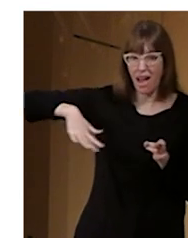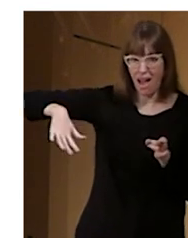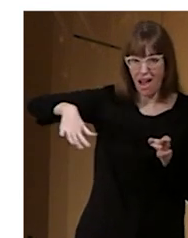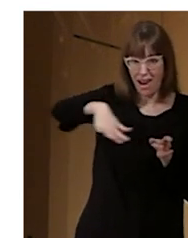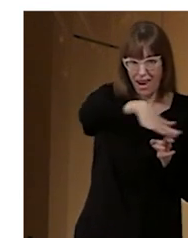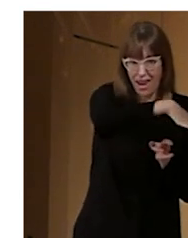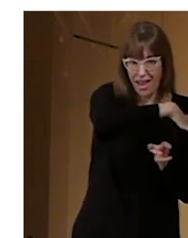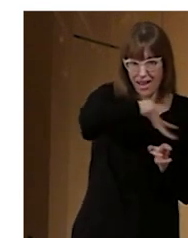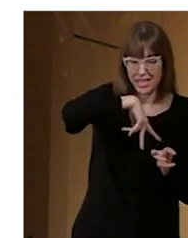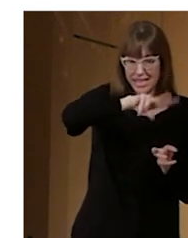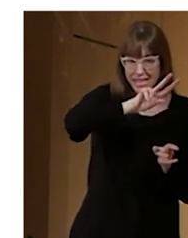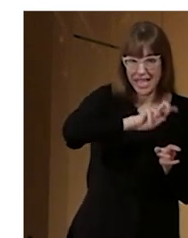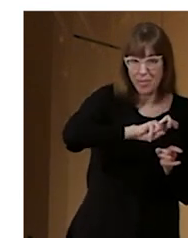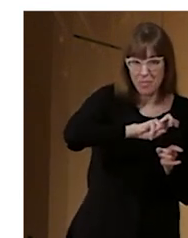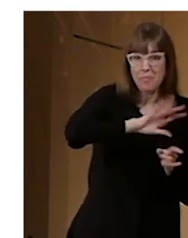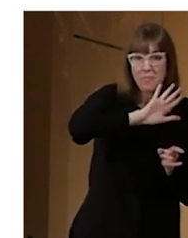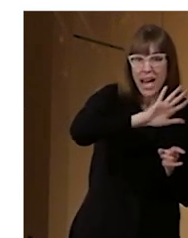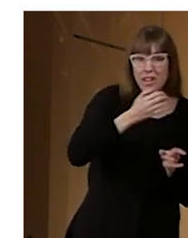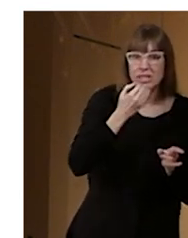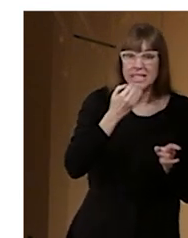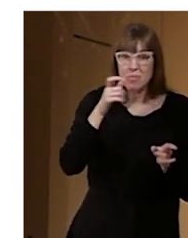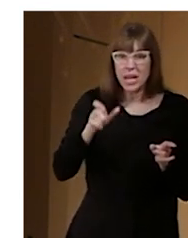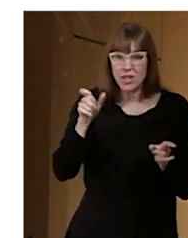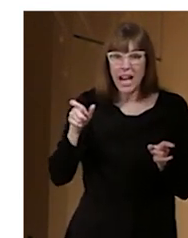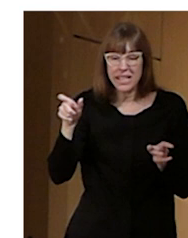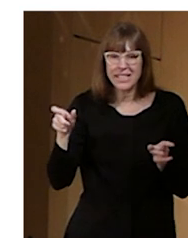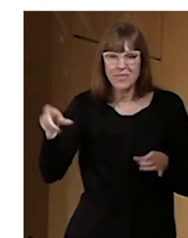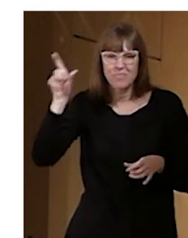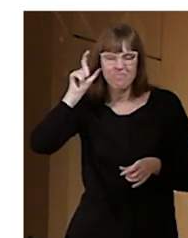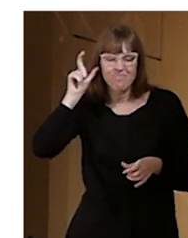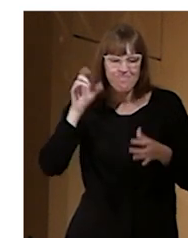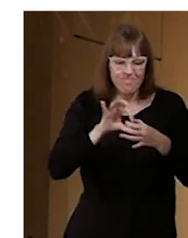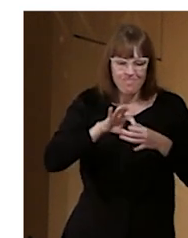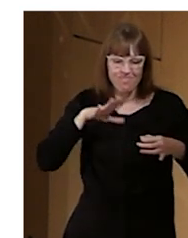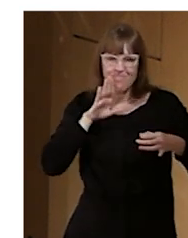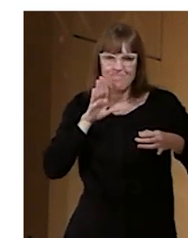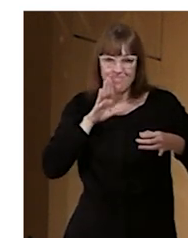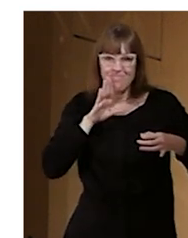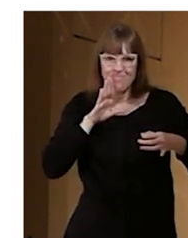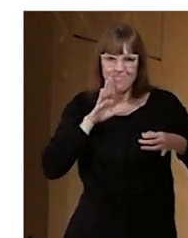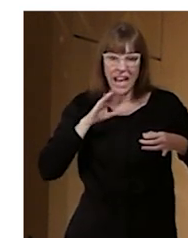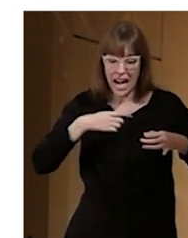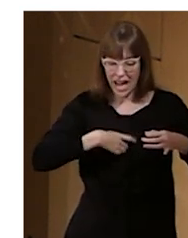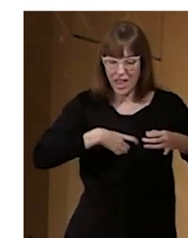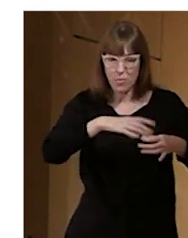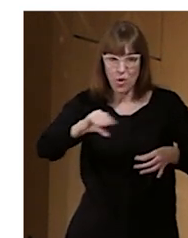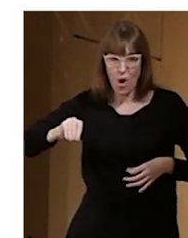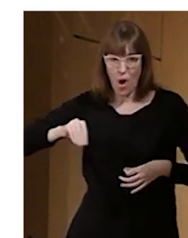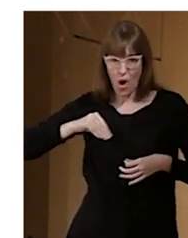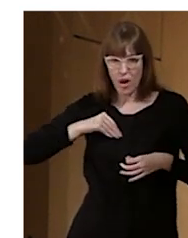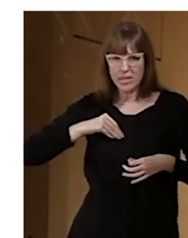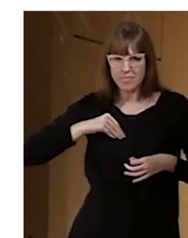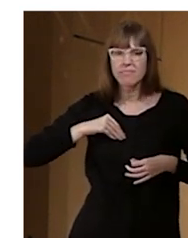damos un receptor con unos auriculares a esas personas que no oyen bien o tienen prótesis que no son compatibles, también van a estar muy agradecidas y van a poder